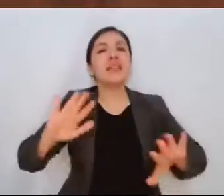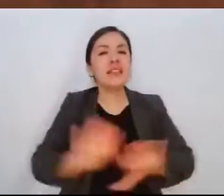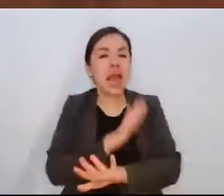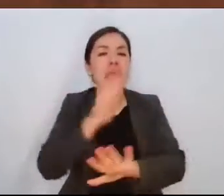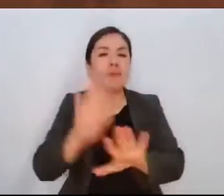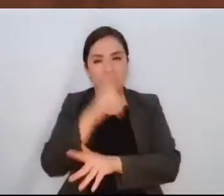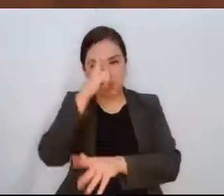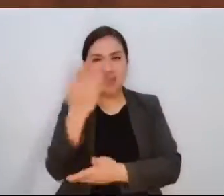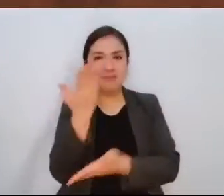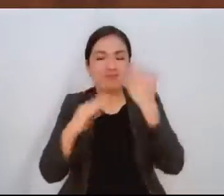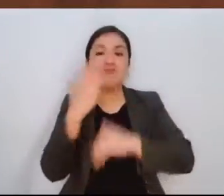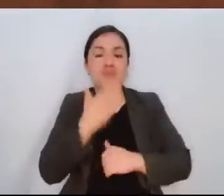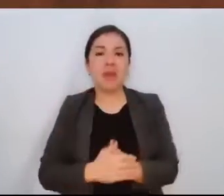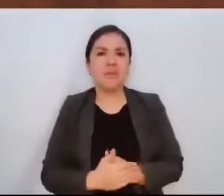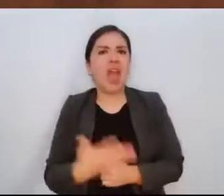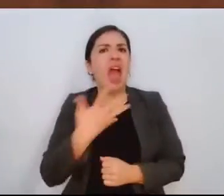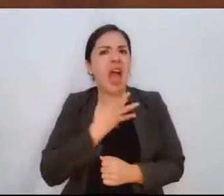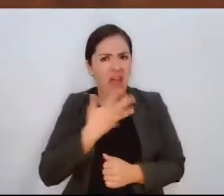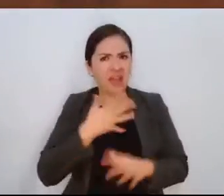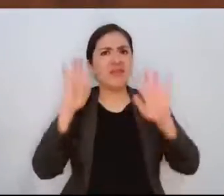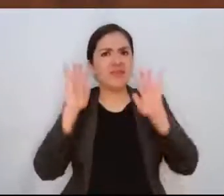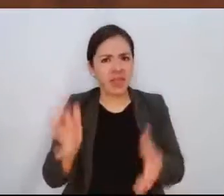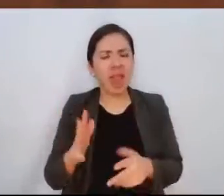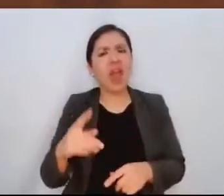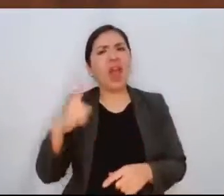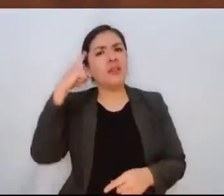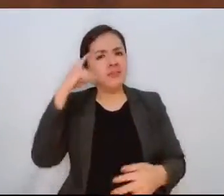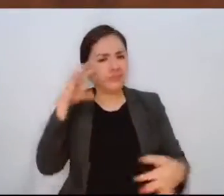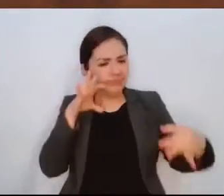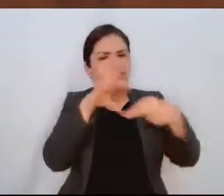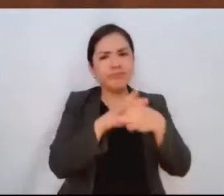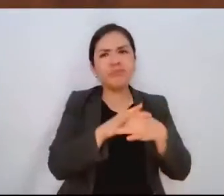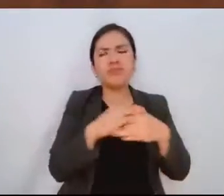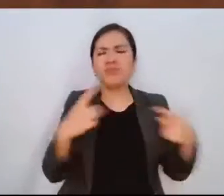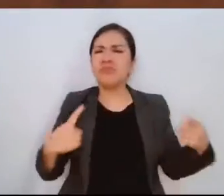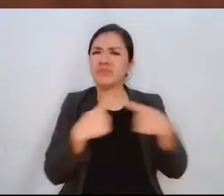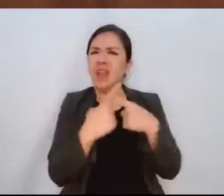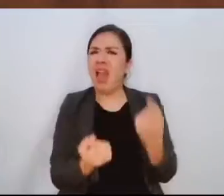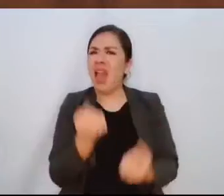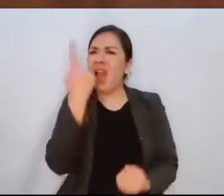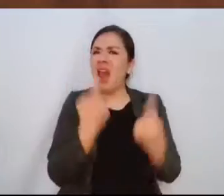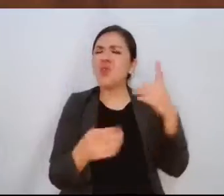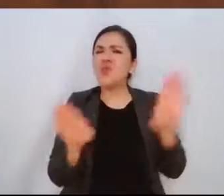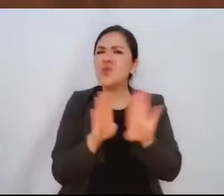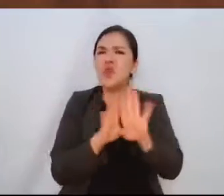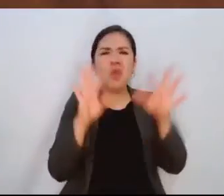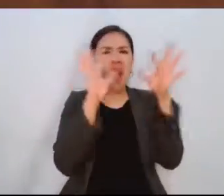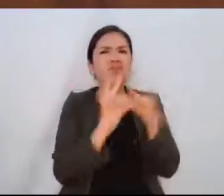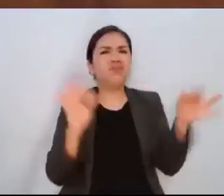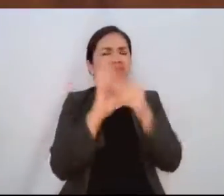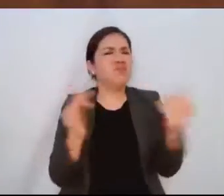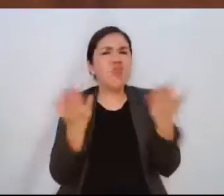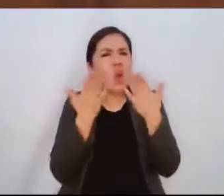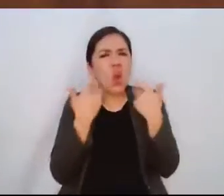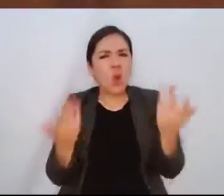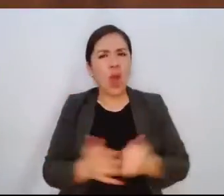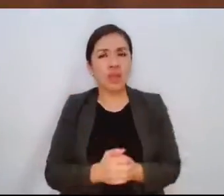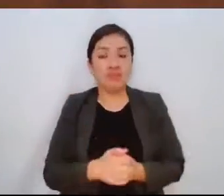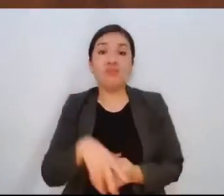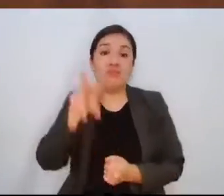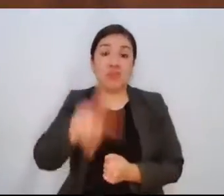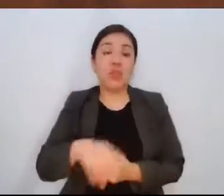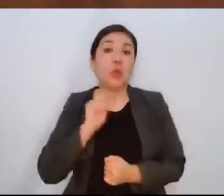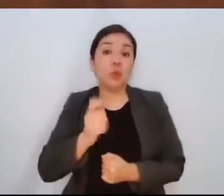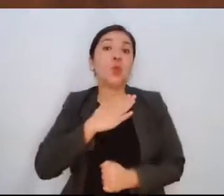supuesto que hay títulos e incongruencias a las que no tienen ciertas justificaciones. Y es justo